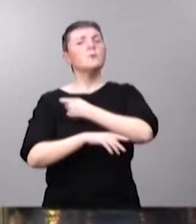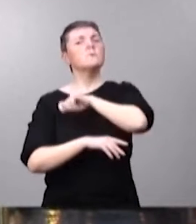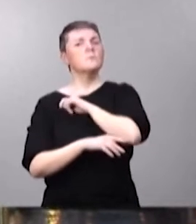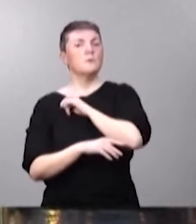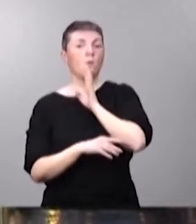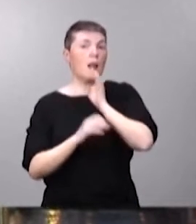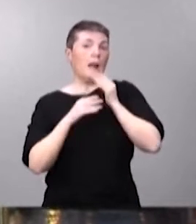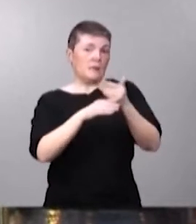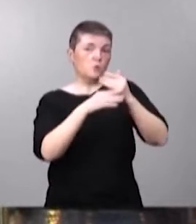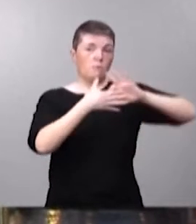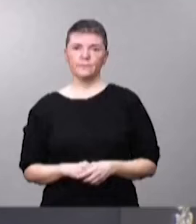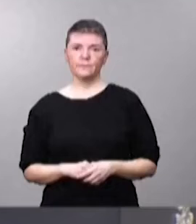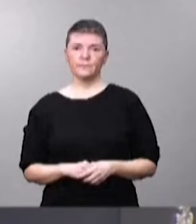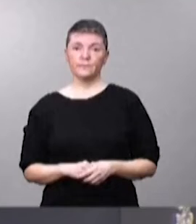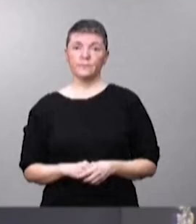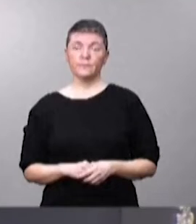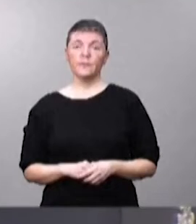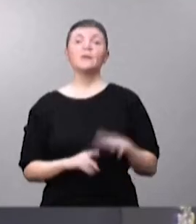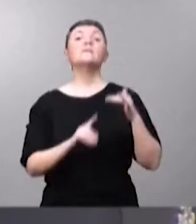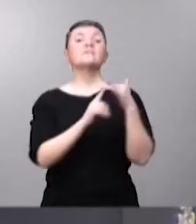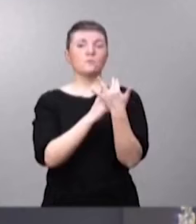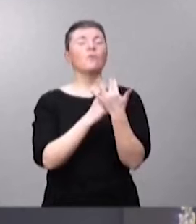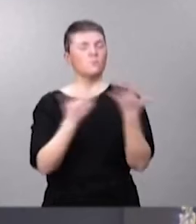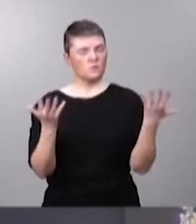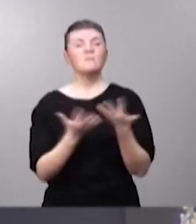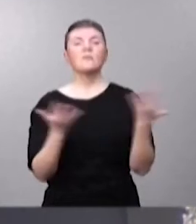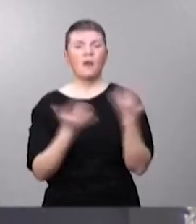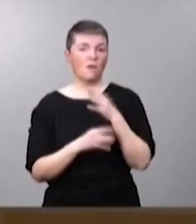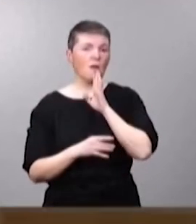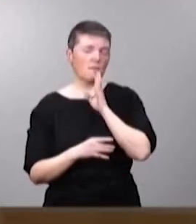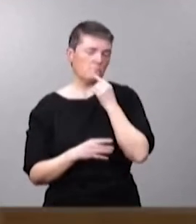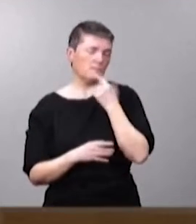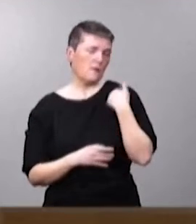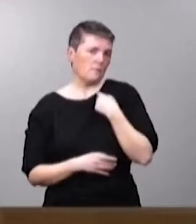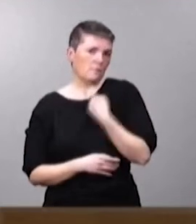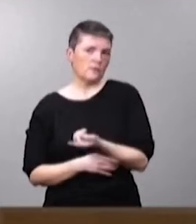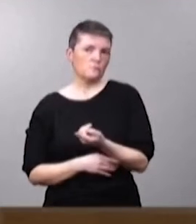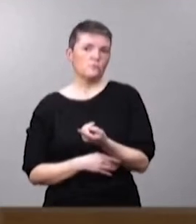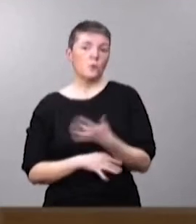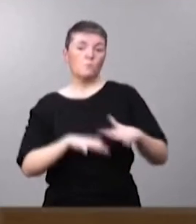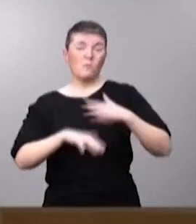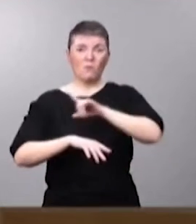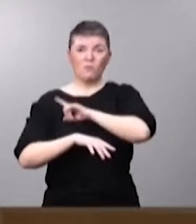OTAN y también de la Unión Europea. La movilidad de la ucrania no puede ver ni